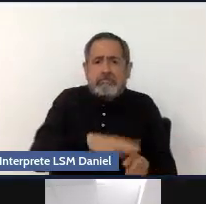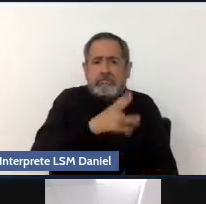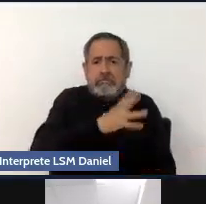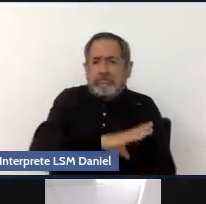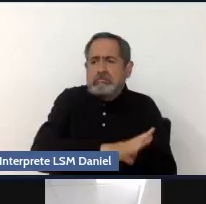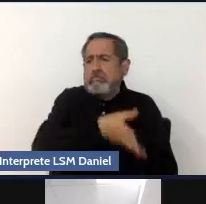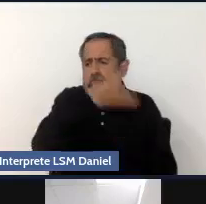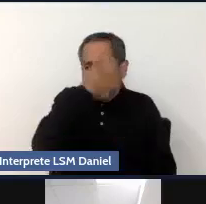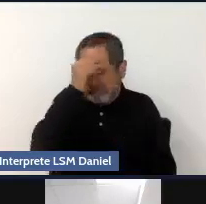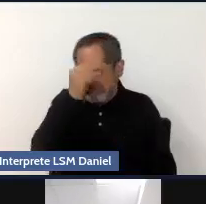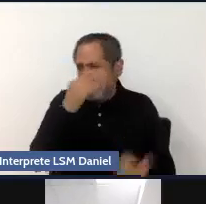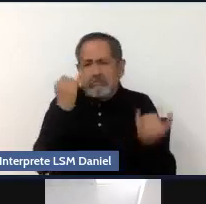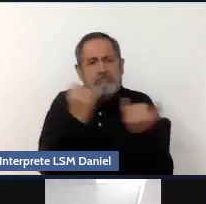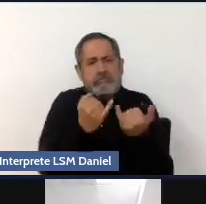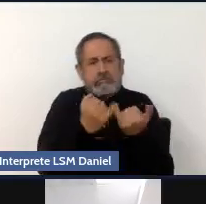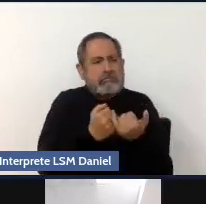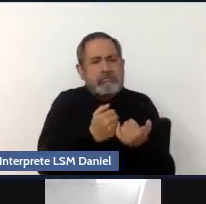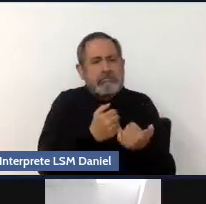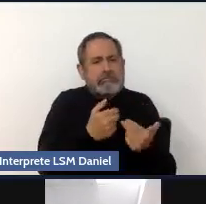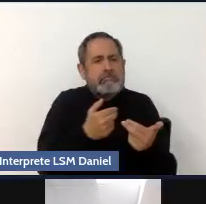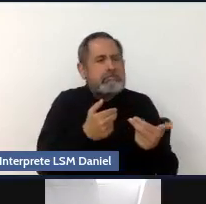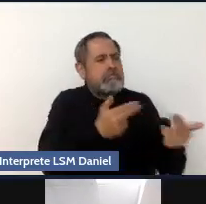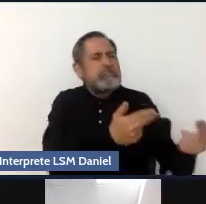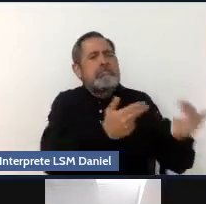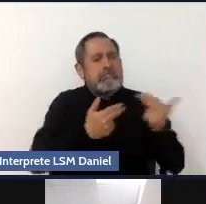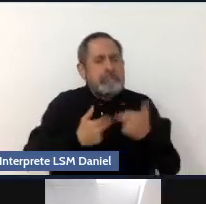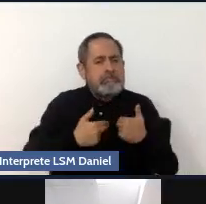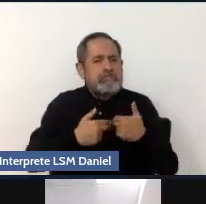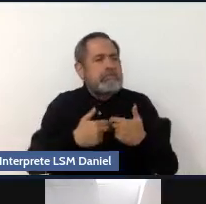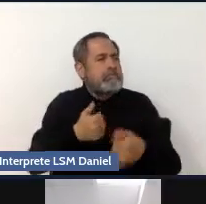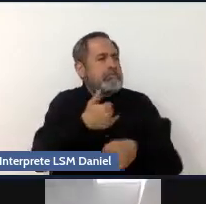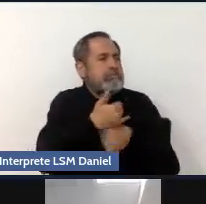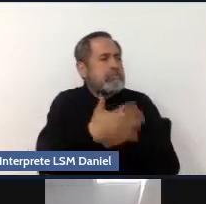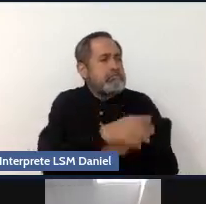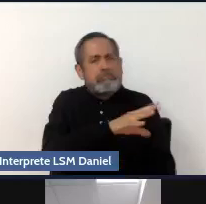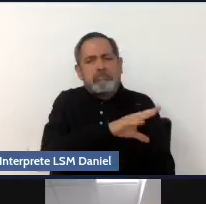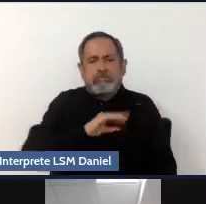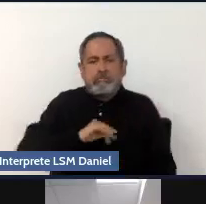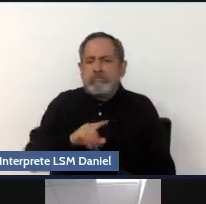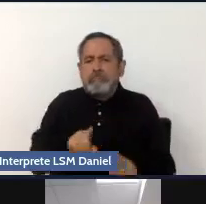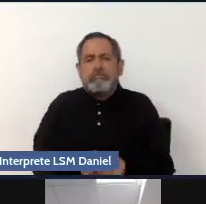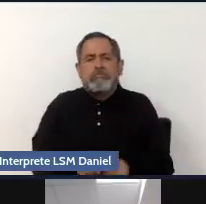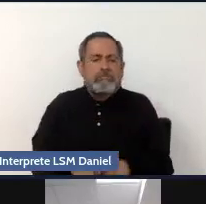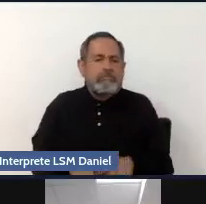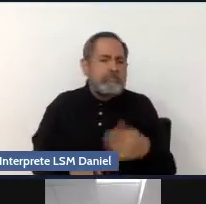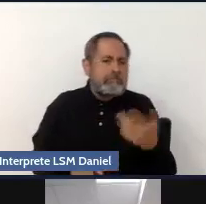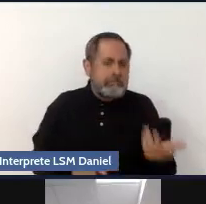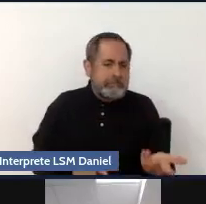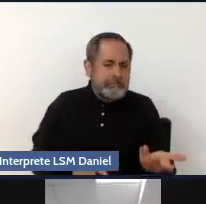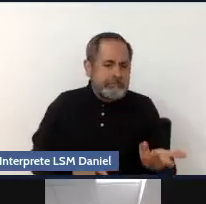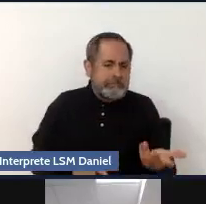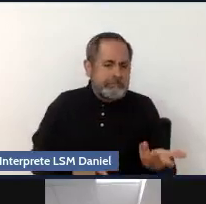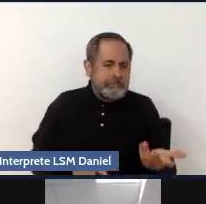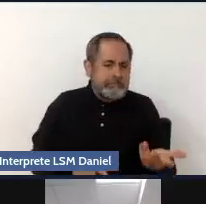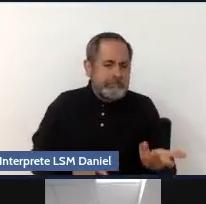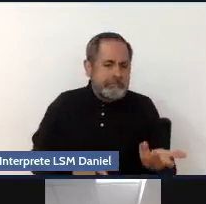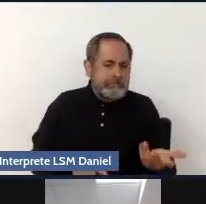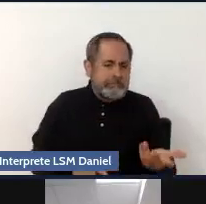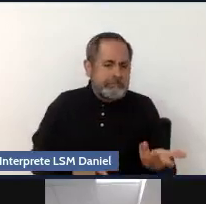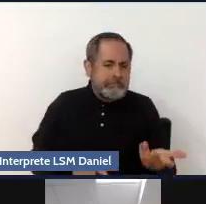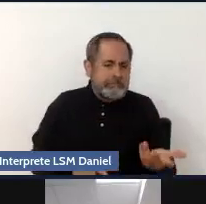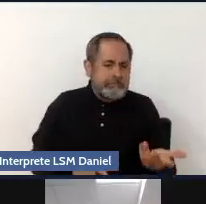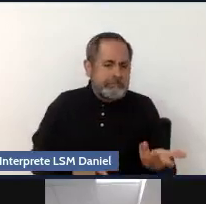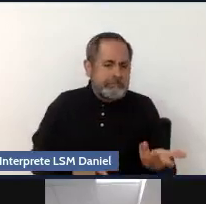los pequeños, vamos, los nuevos integrantes de esa familia, comienzan a ver eso en su entorno